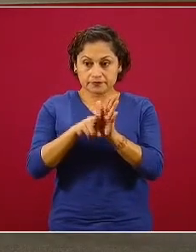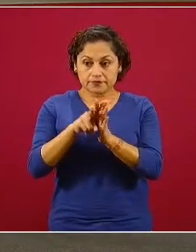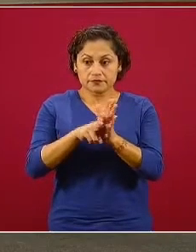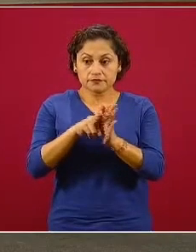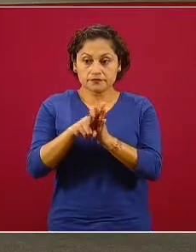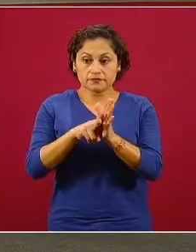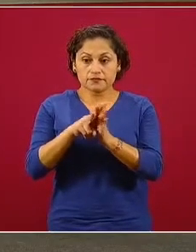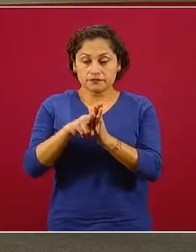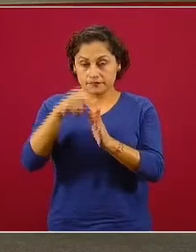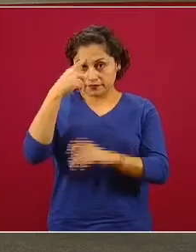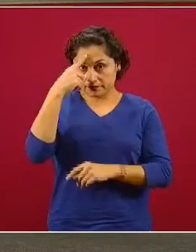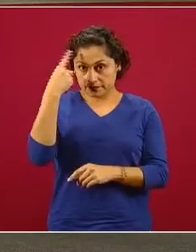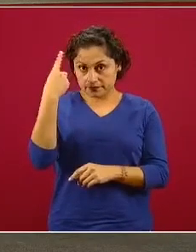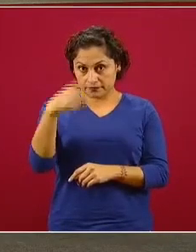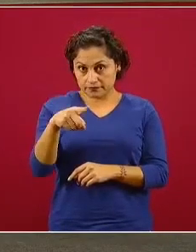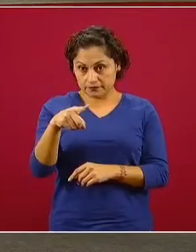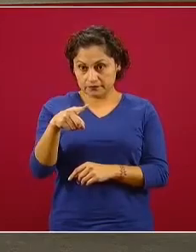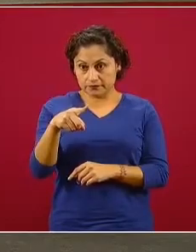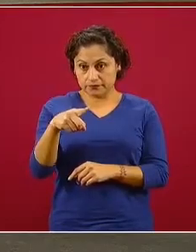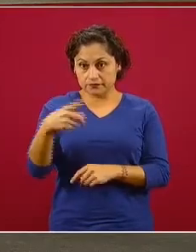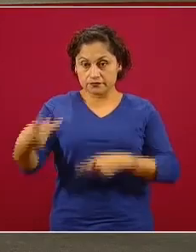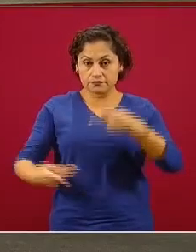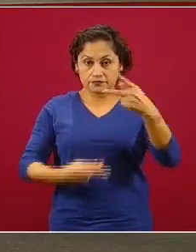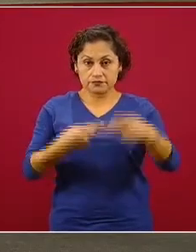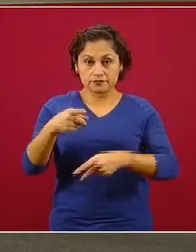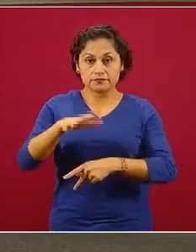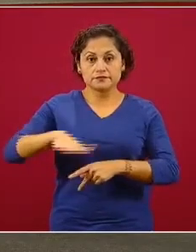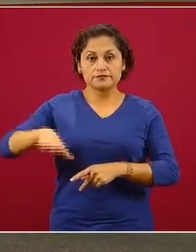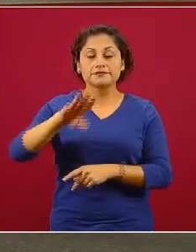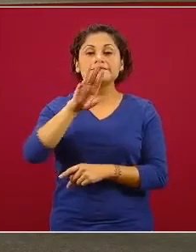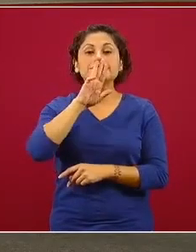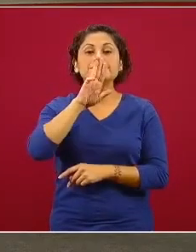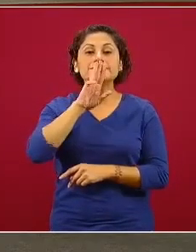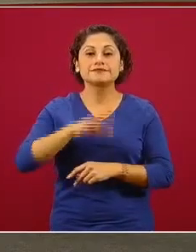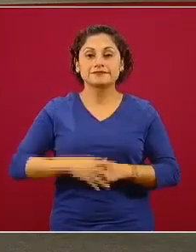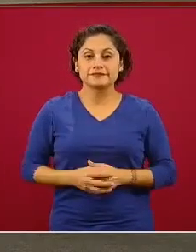de las mamás. Perfecto.